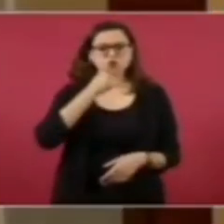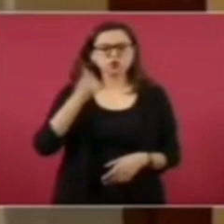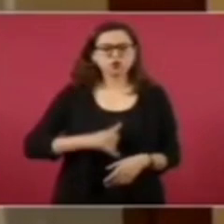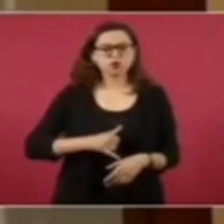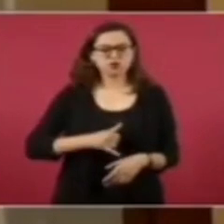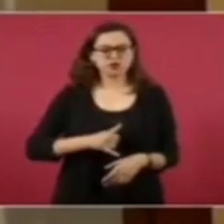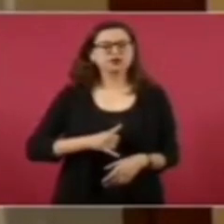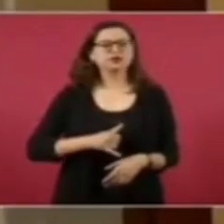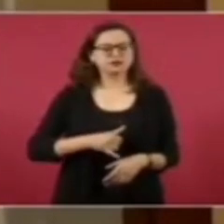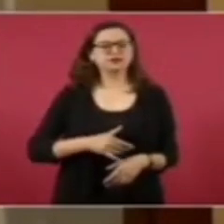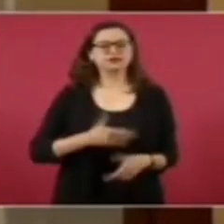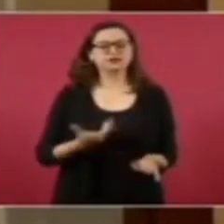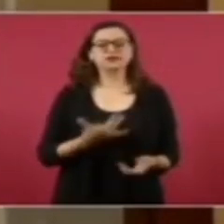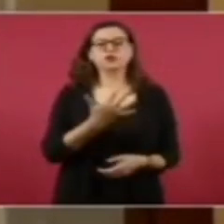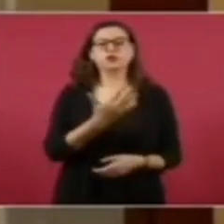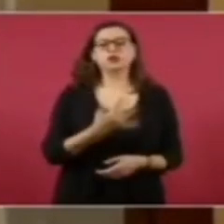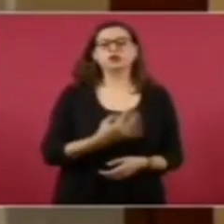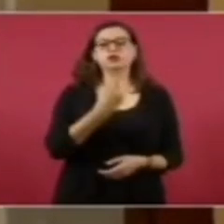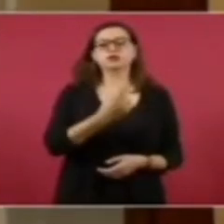51.